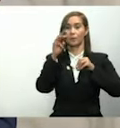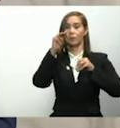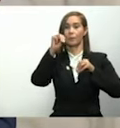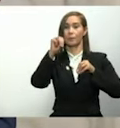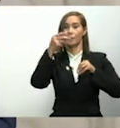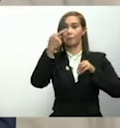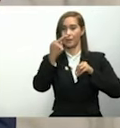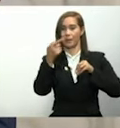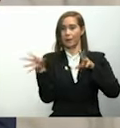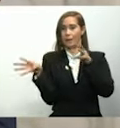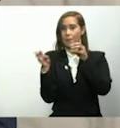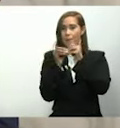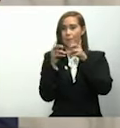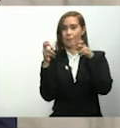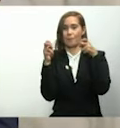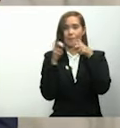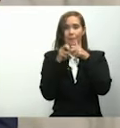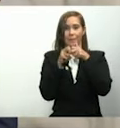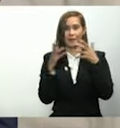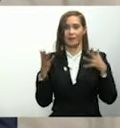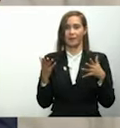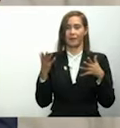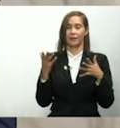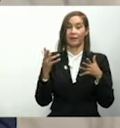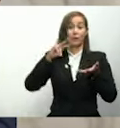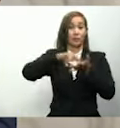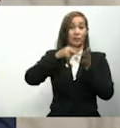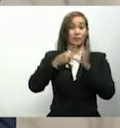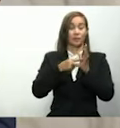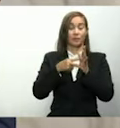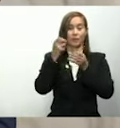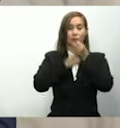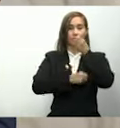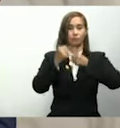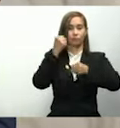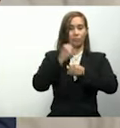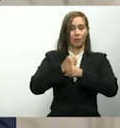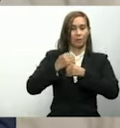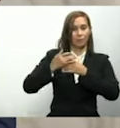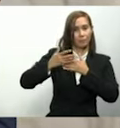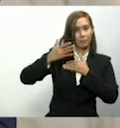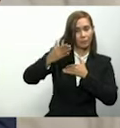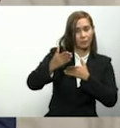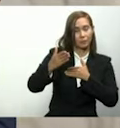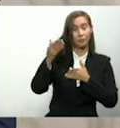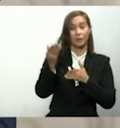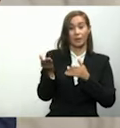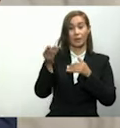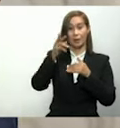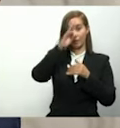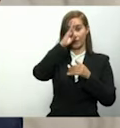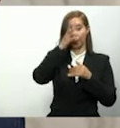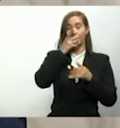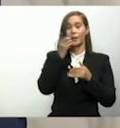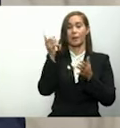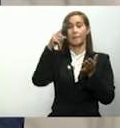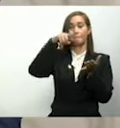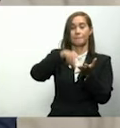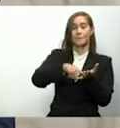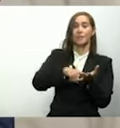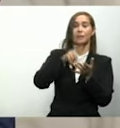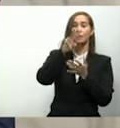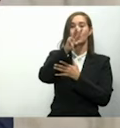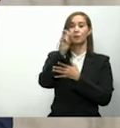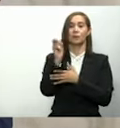manzanillo, significaría que en pocos años el país tendría 1.200 o 1.100